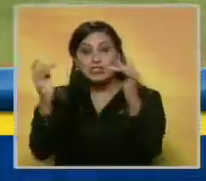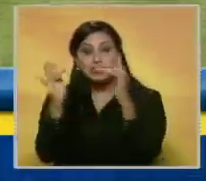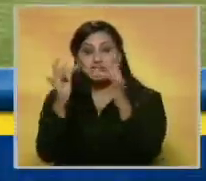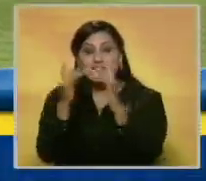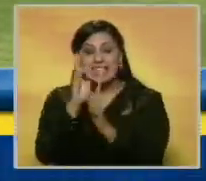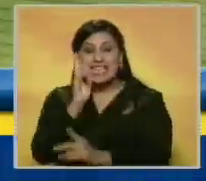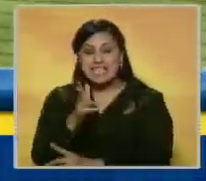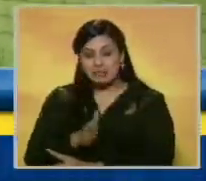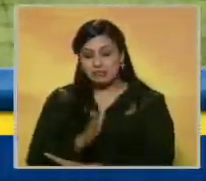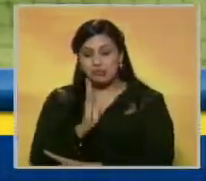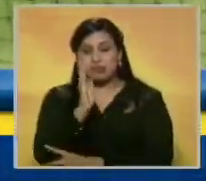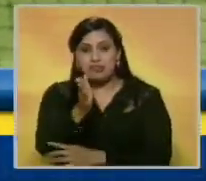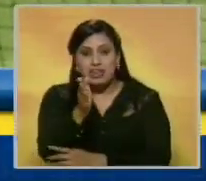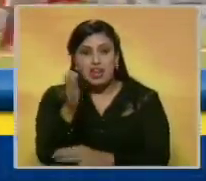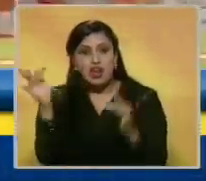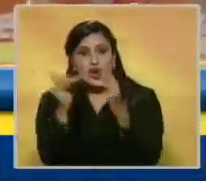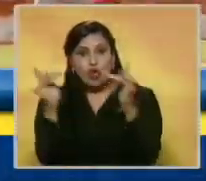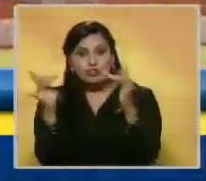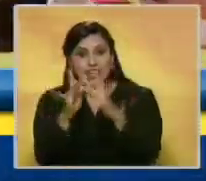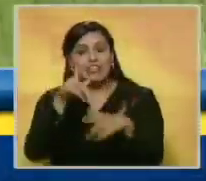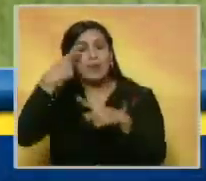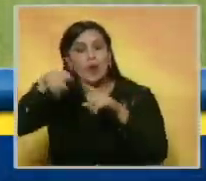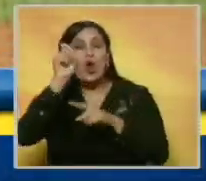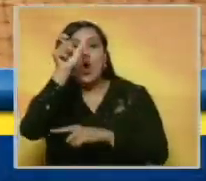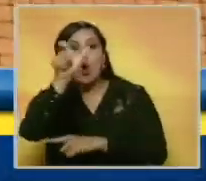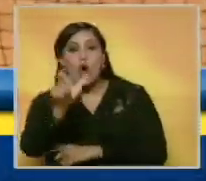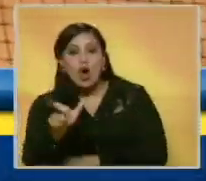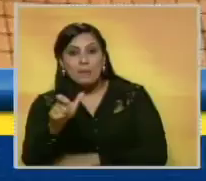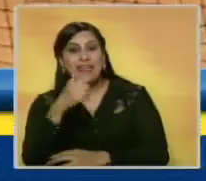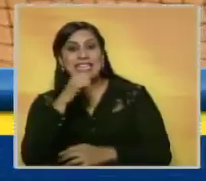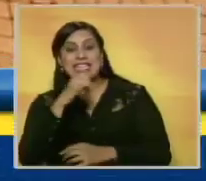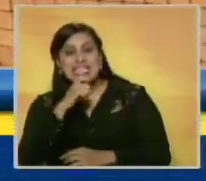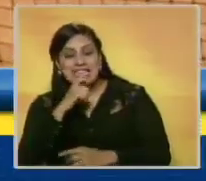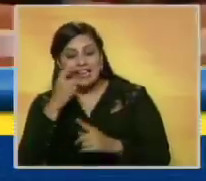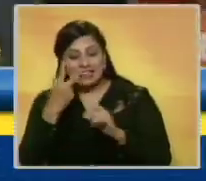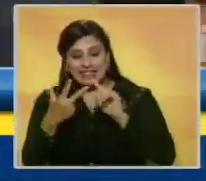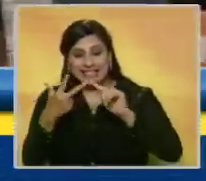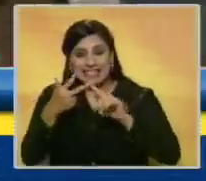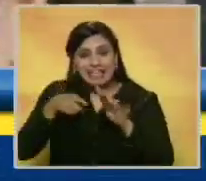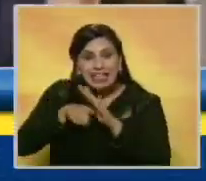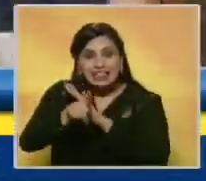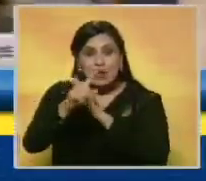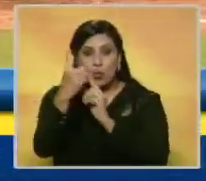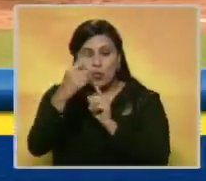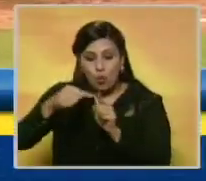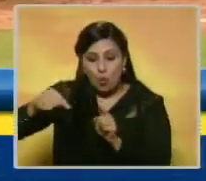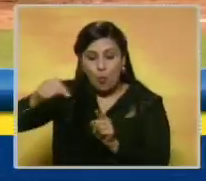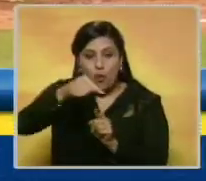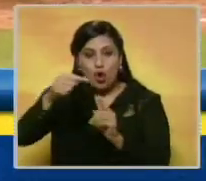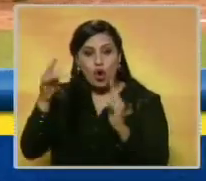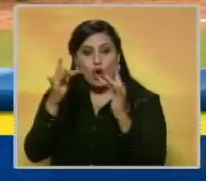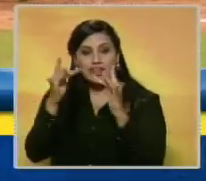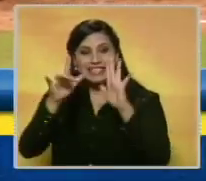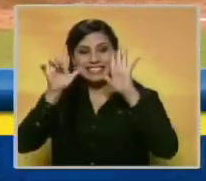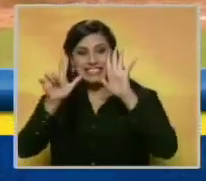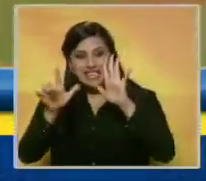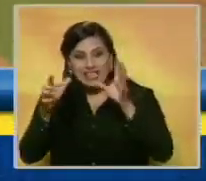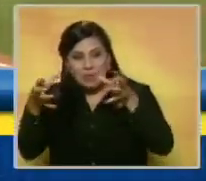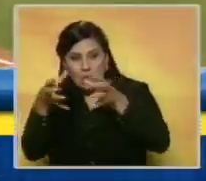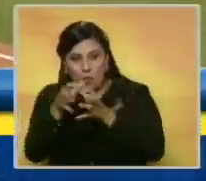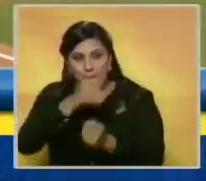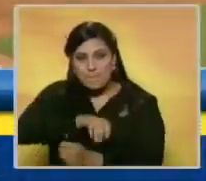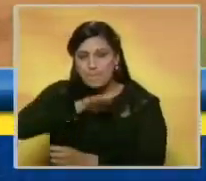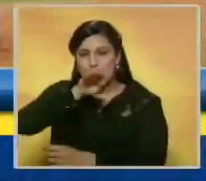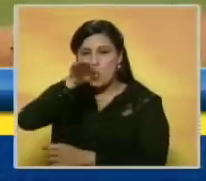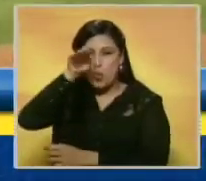izquierda para remolcar a Paulo Orlando y Carlos Rivero, quien en la tercera entrada y con una en circulación conectó el séptimo cuadrangular